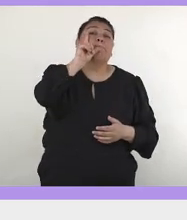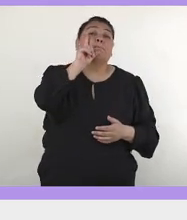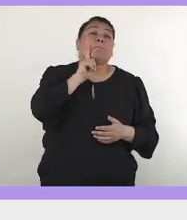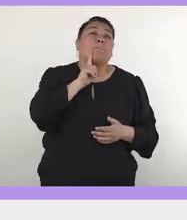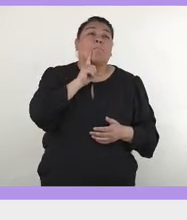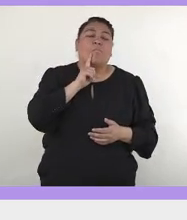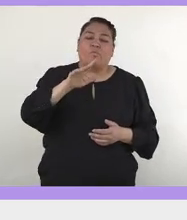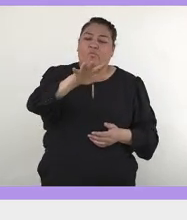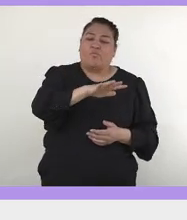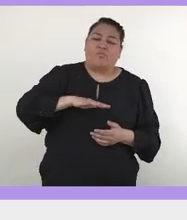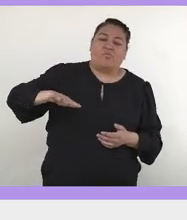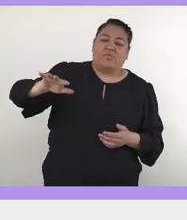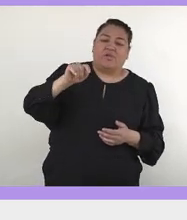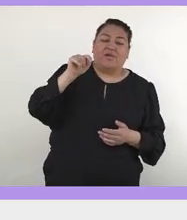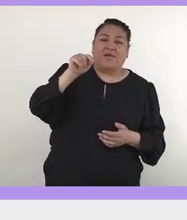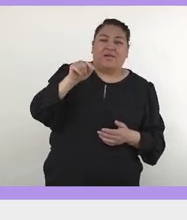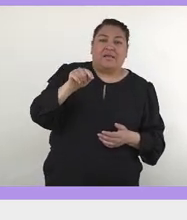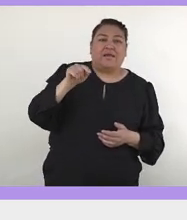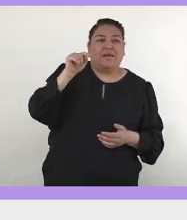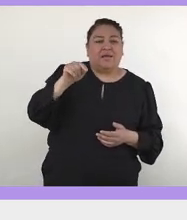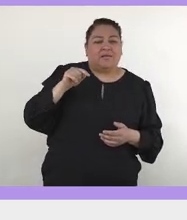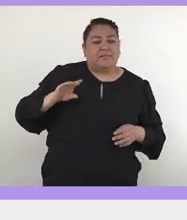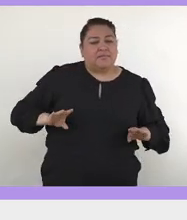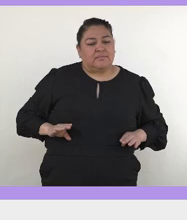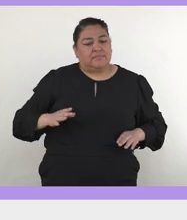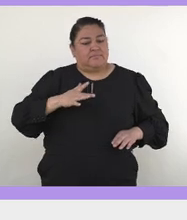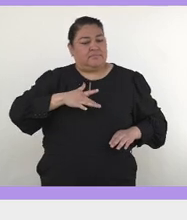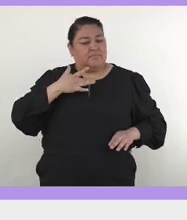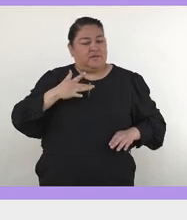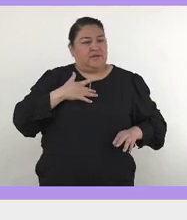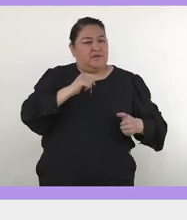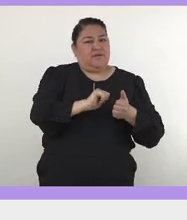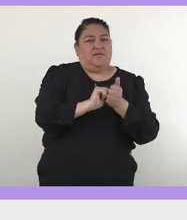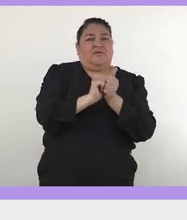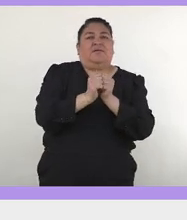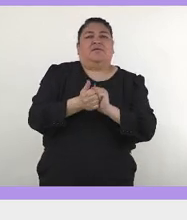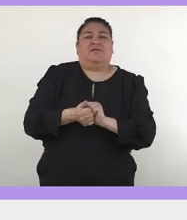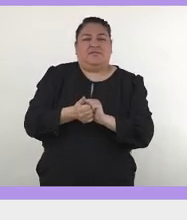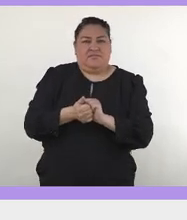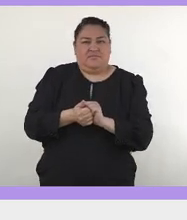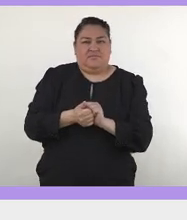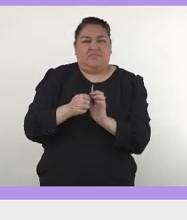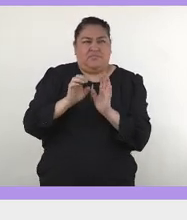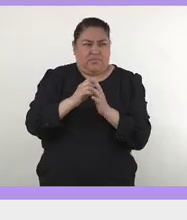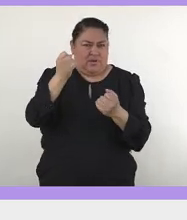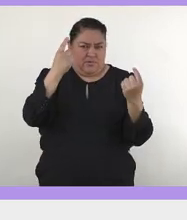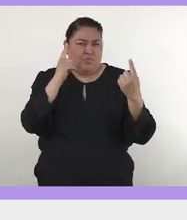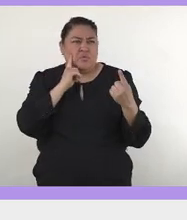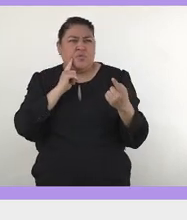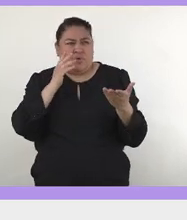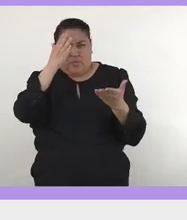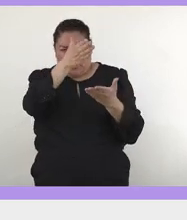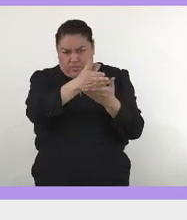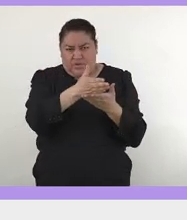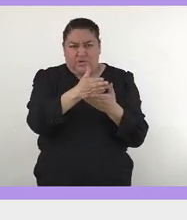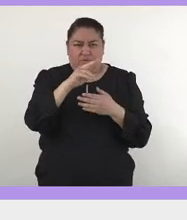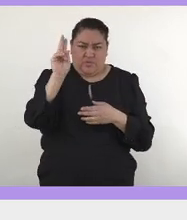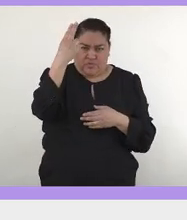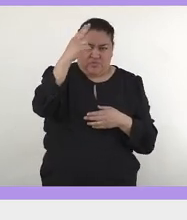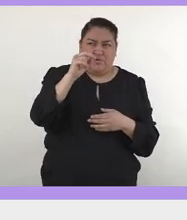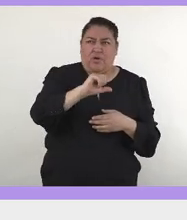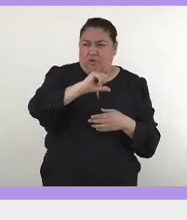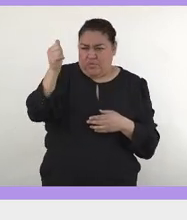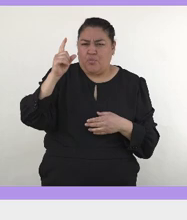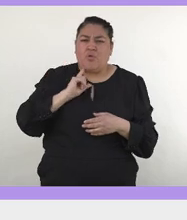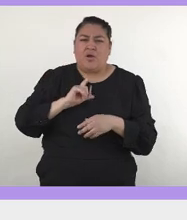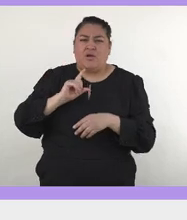cositas que a lo mejor no puedan ser tan visibles como votar e ir a la universidad que realmente están cambiando el